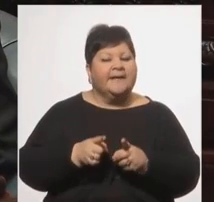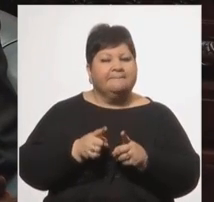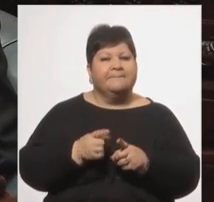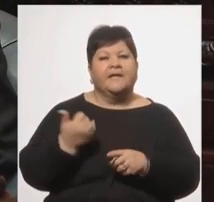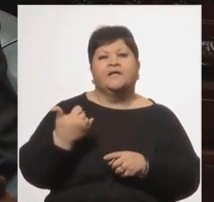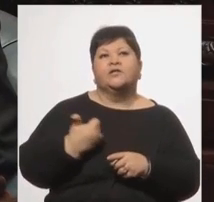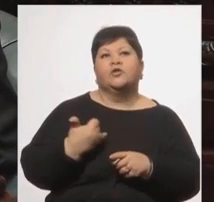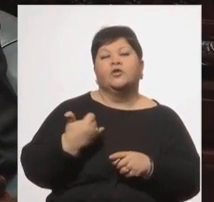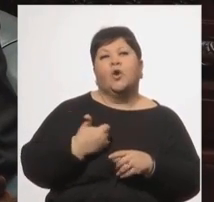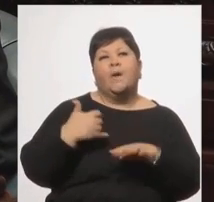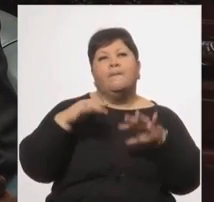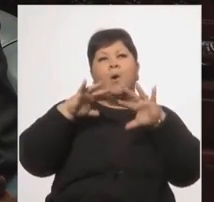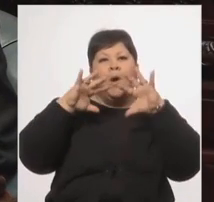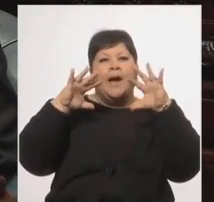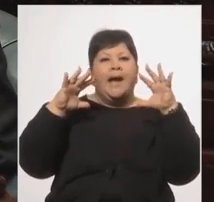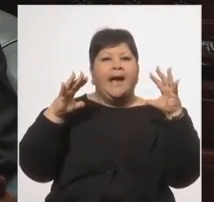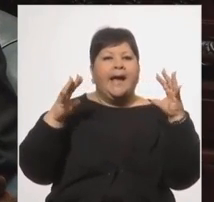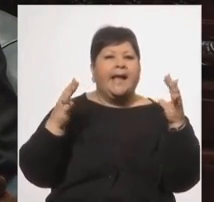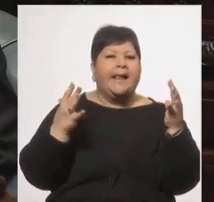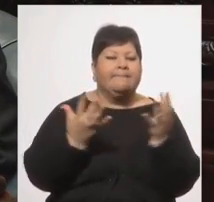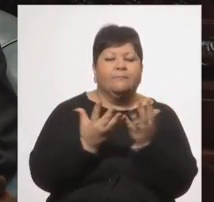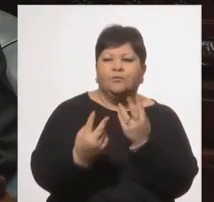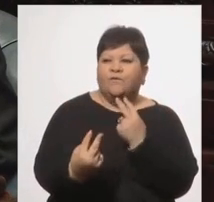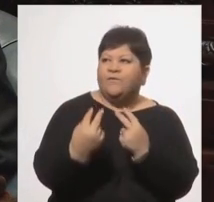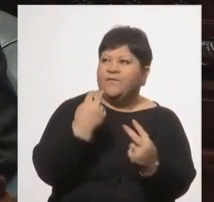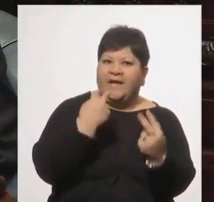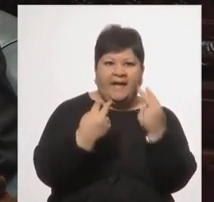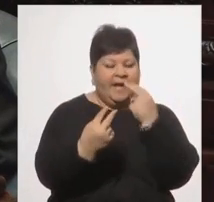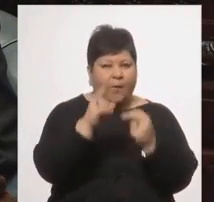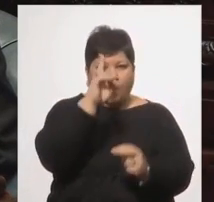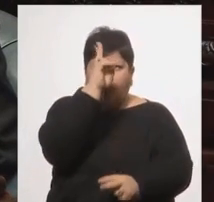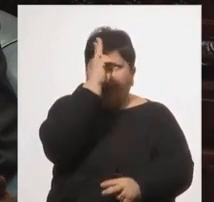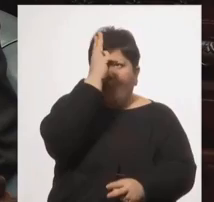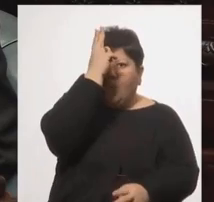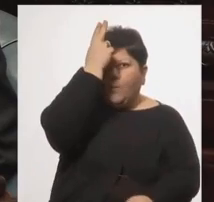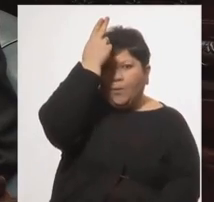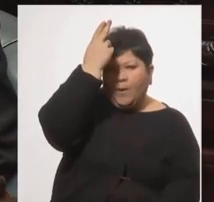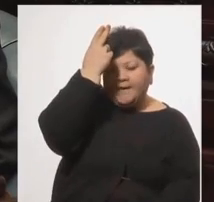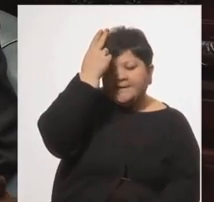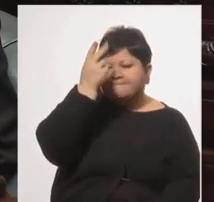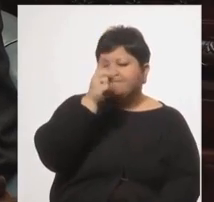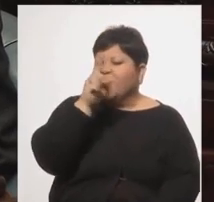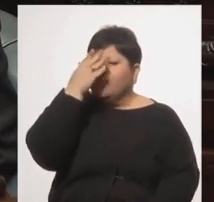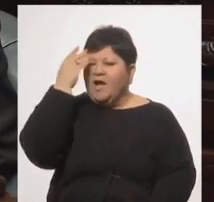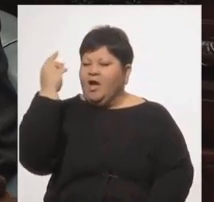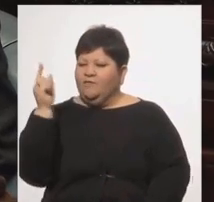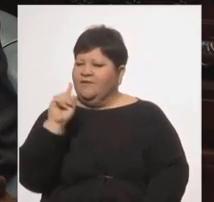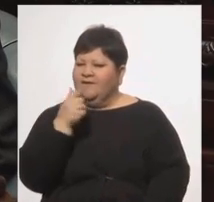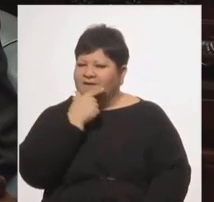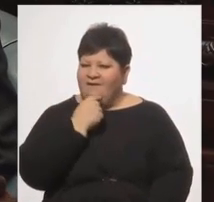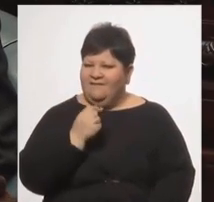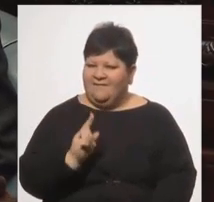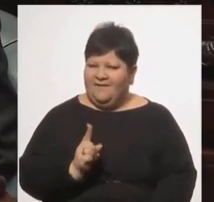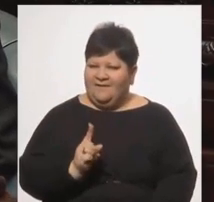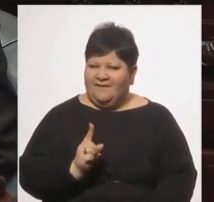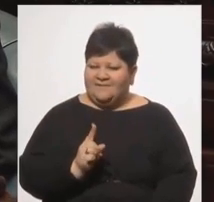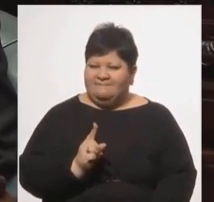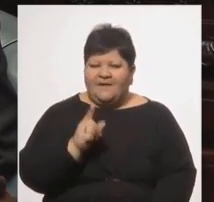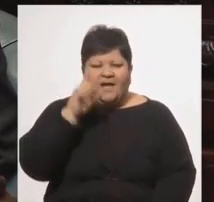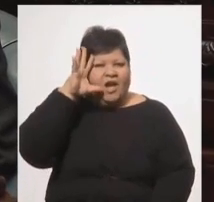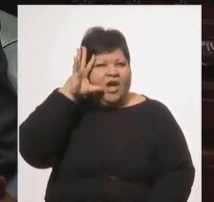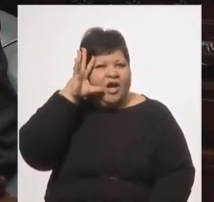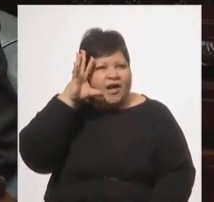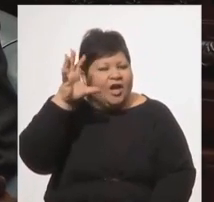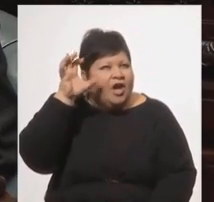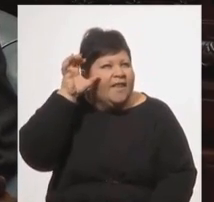que gozamos por entonces no se desvanecerán fácilmente en nuestra memoria colectiva. Lo recordaremos en las